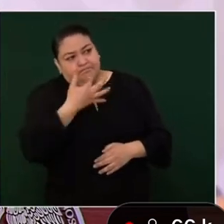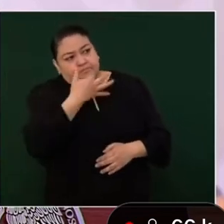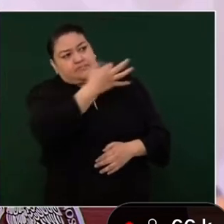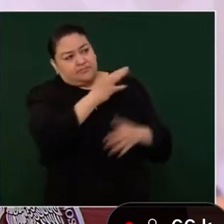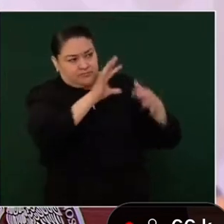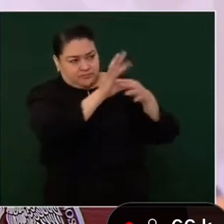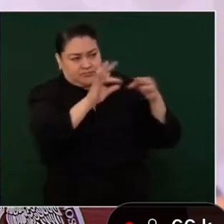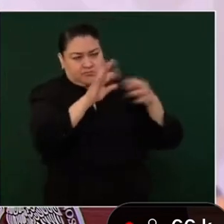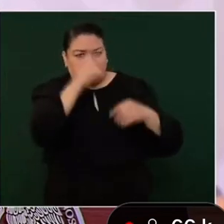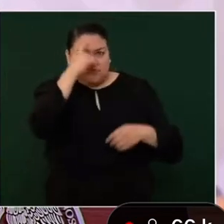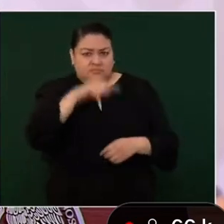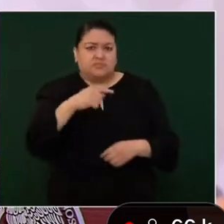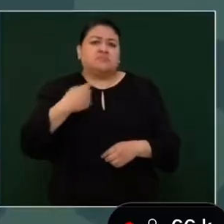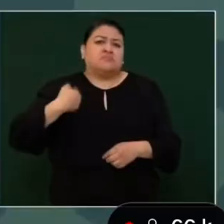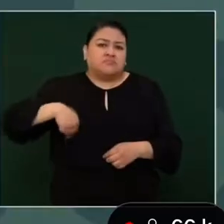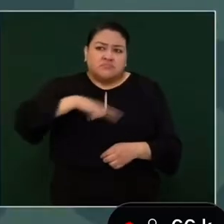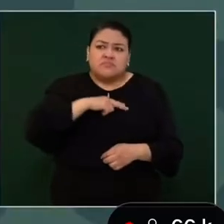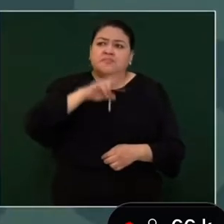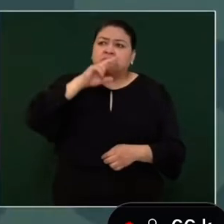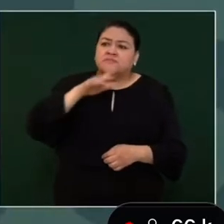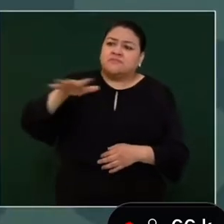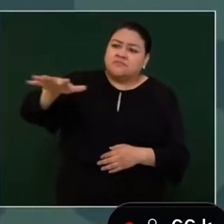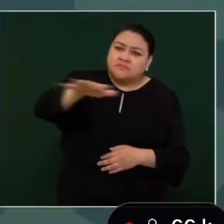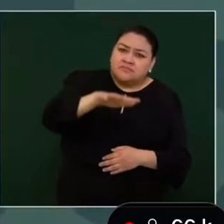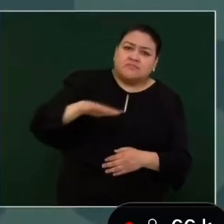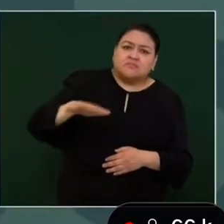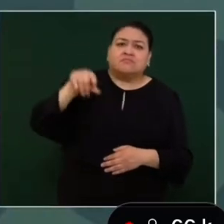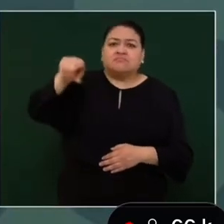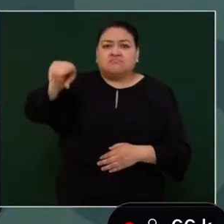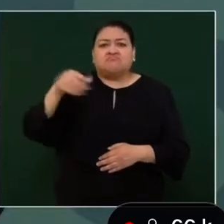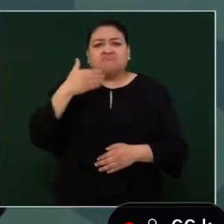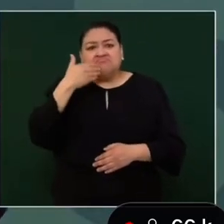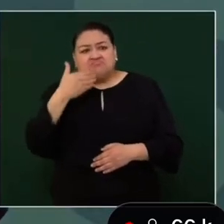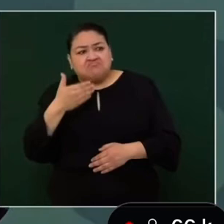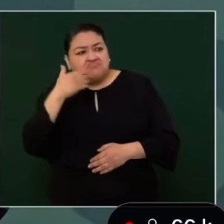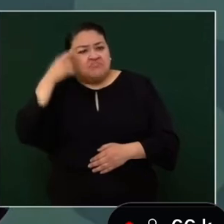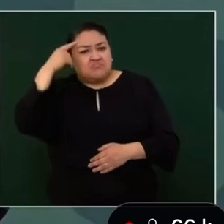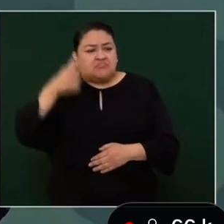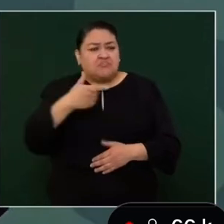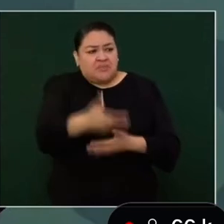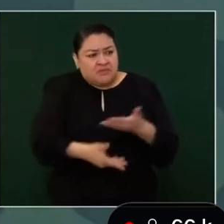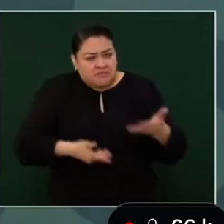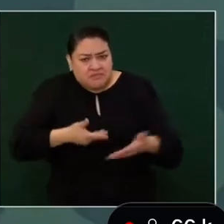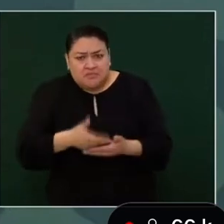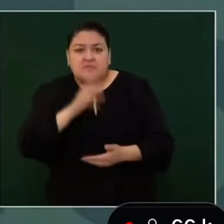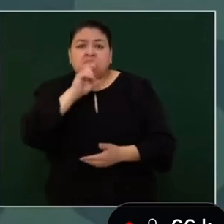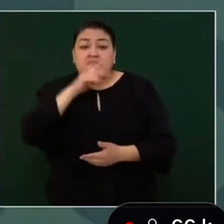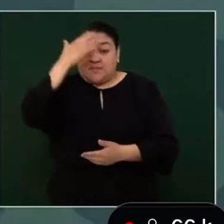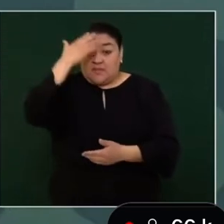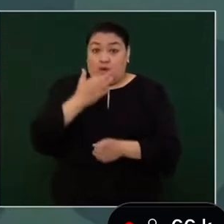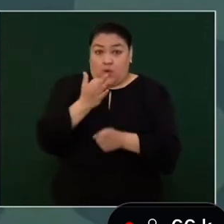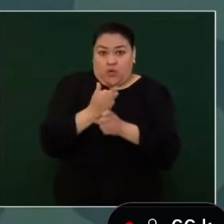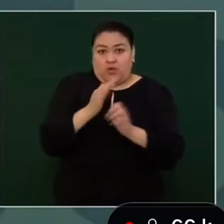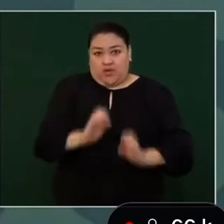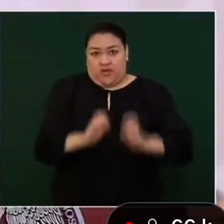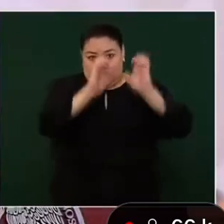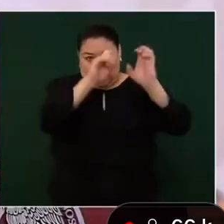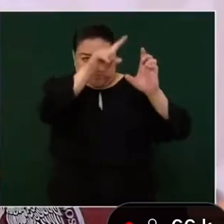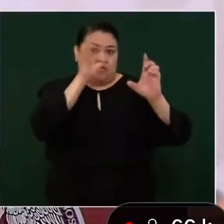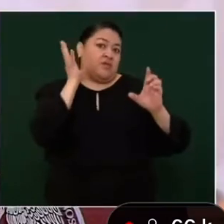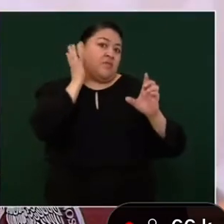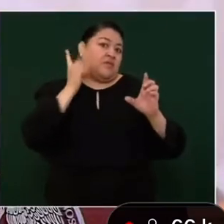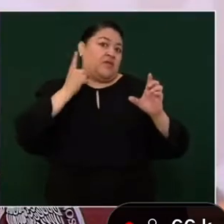con esto podremos estar generando mejores condiciones de tema en el servicio público. El edificio que se encuentra actualmente